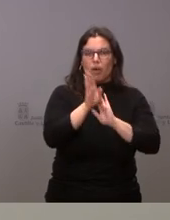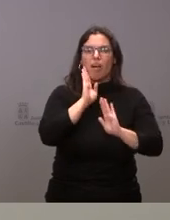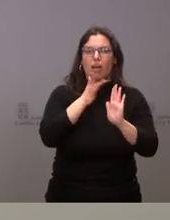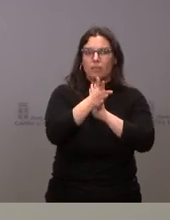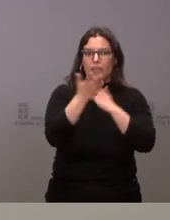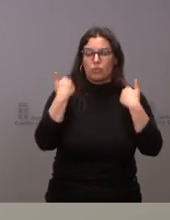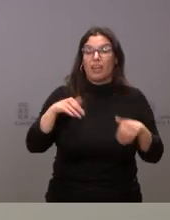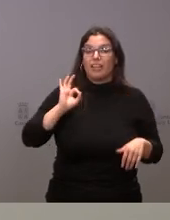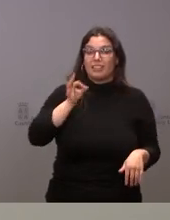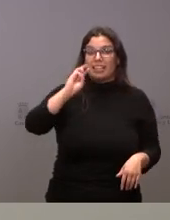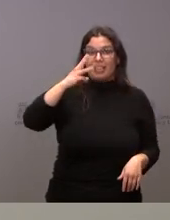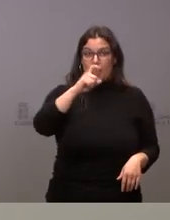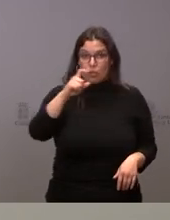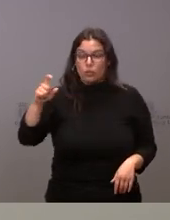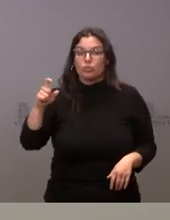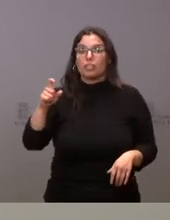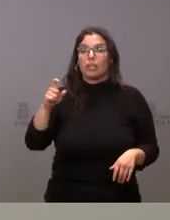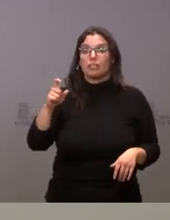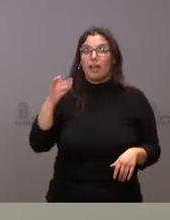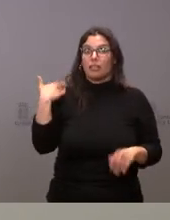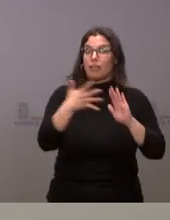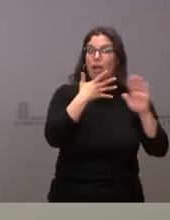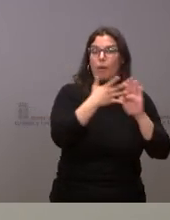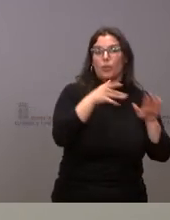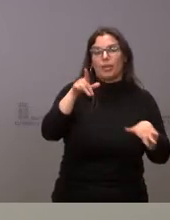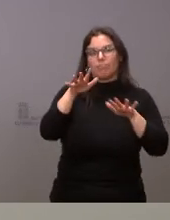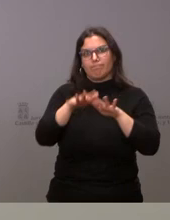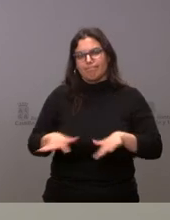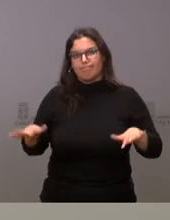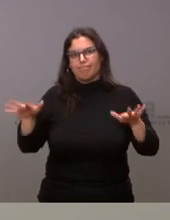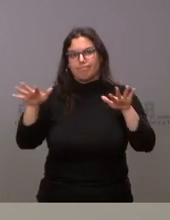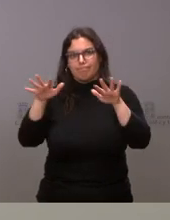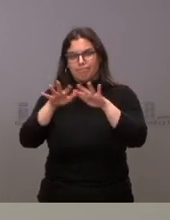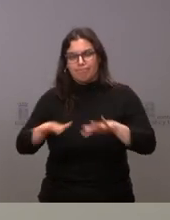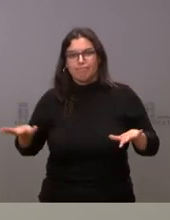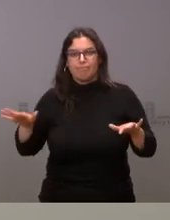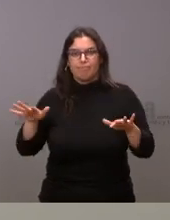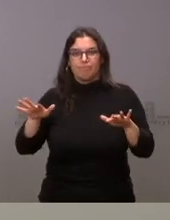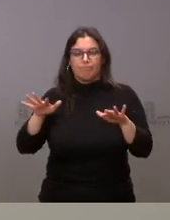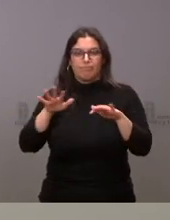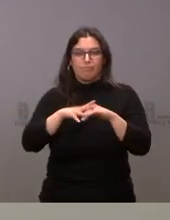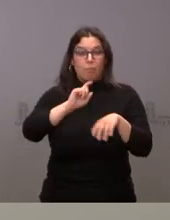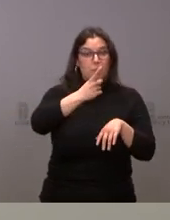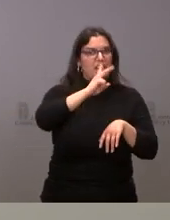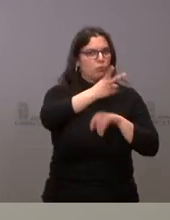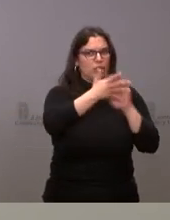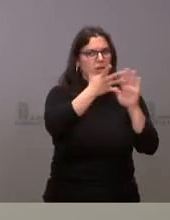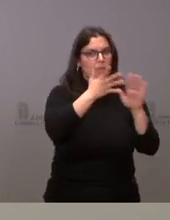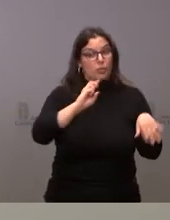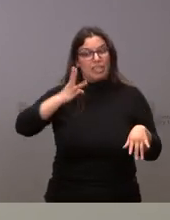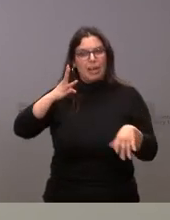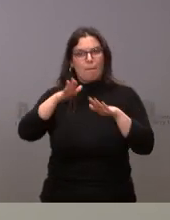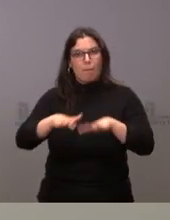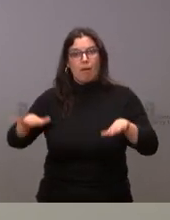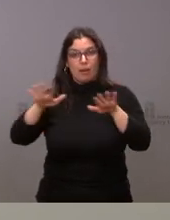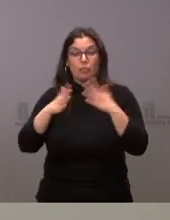es verdad que la tercera dosis el nivel de aplicación está siendo inferior a lo que fue la primera y la segunda pero también